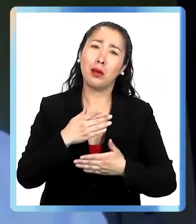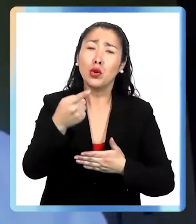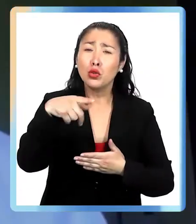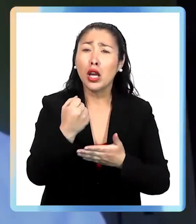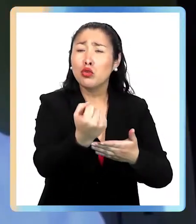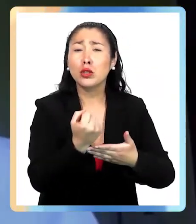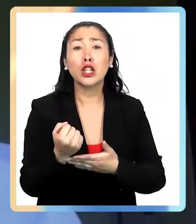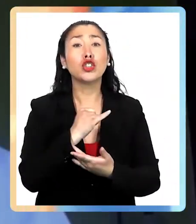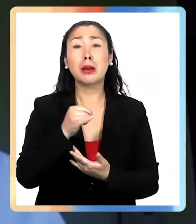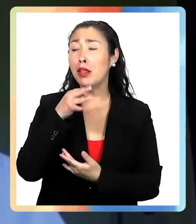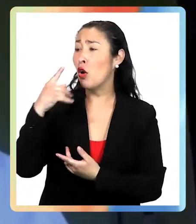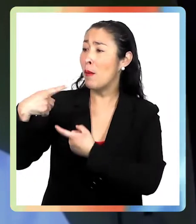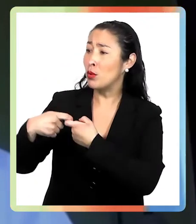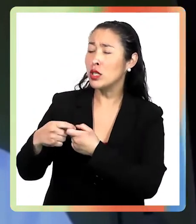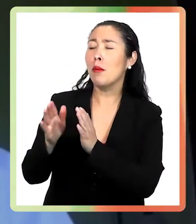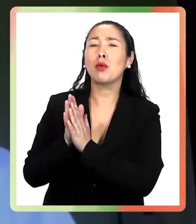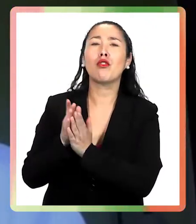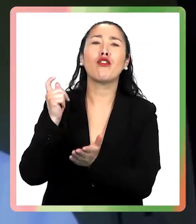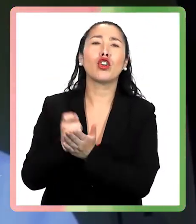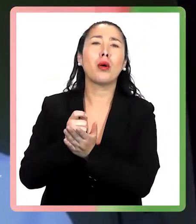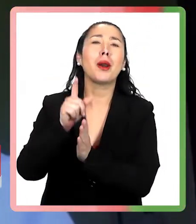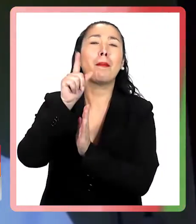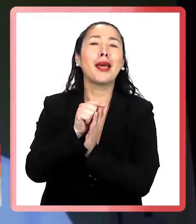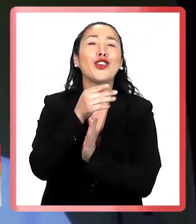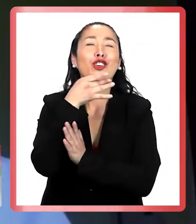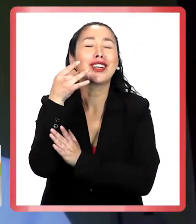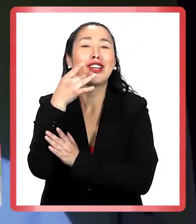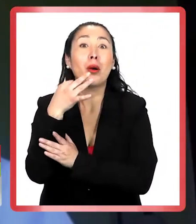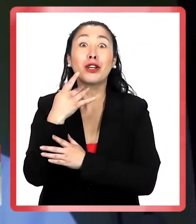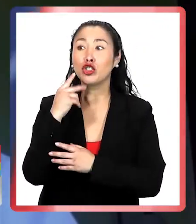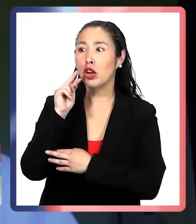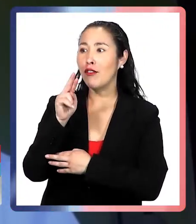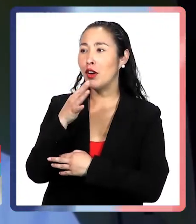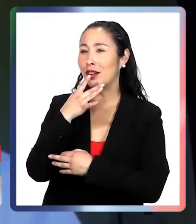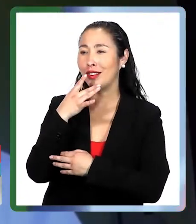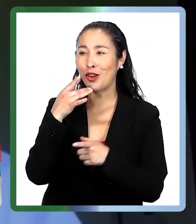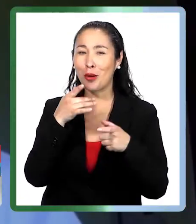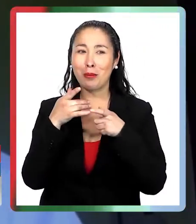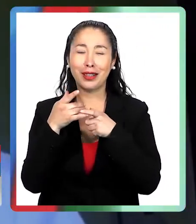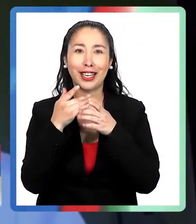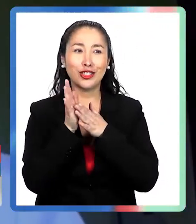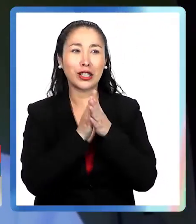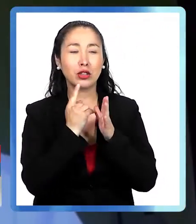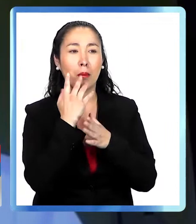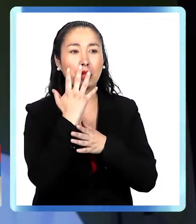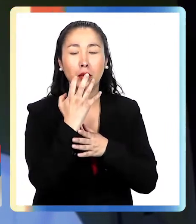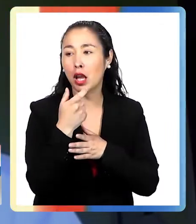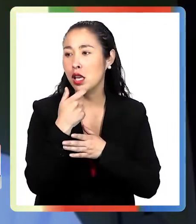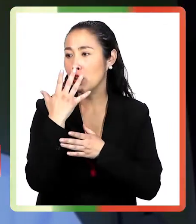es cierto? Entonces, yo le digo a mi señora, por favor, compra menos cosas ricas, porque si hay cosas muy ricas, muy dulces, me voy a tentar.